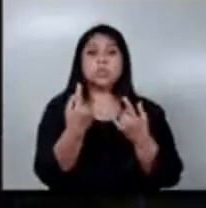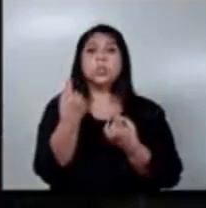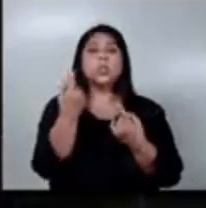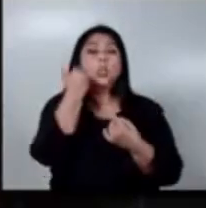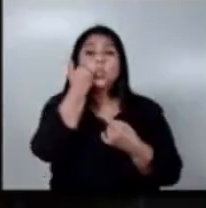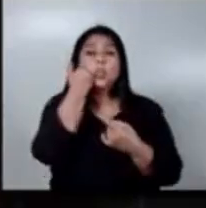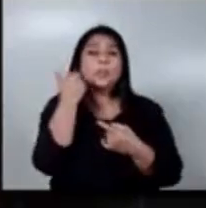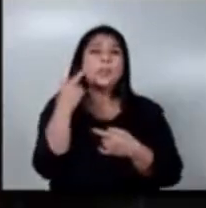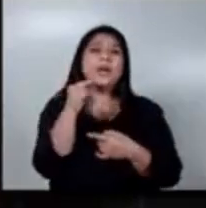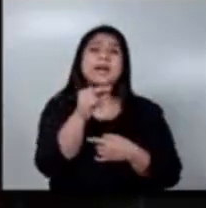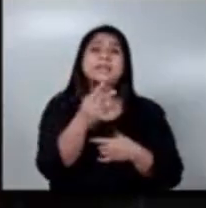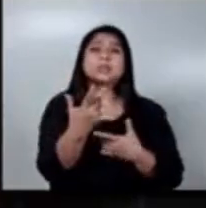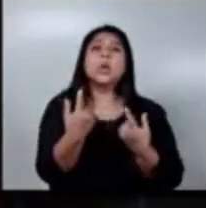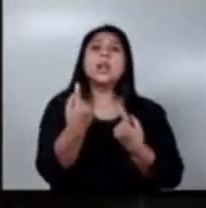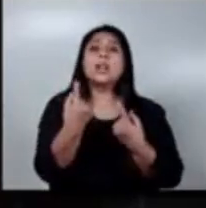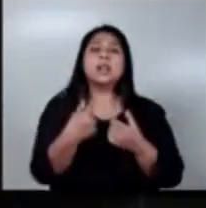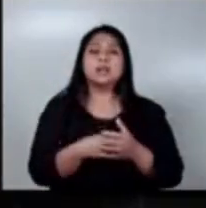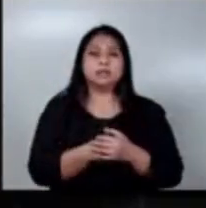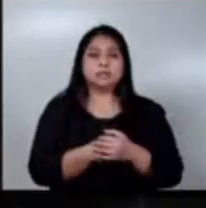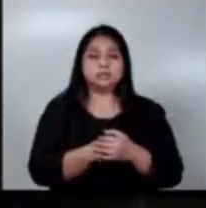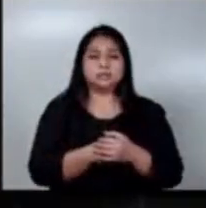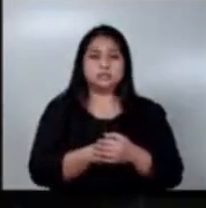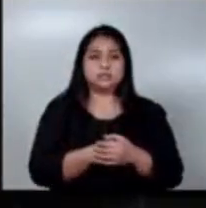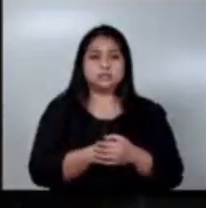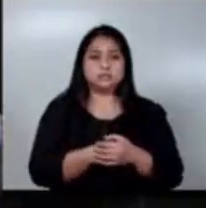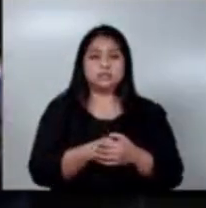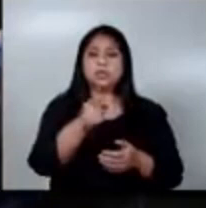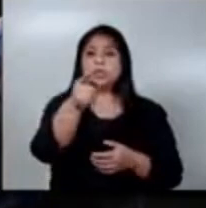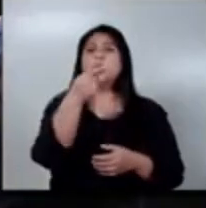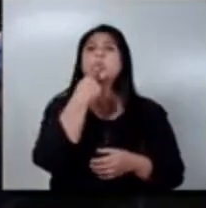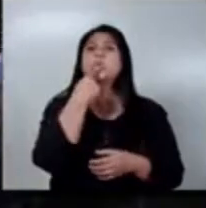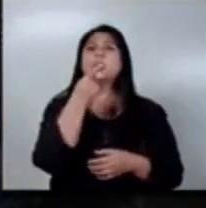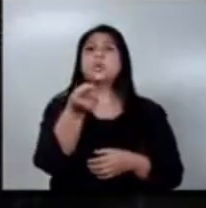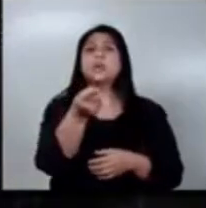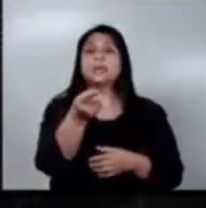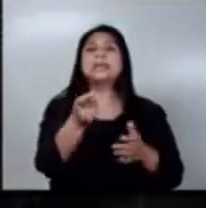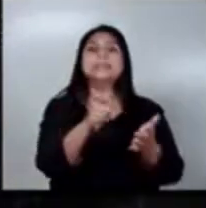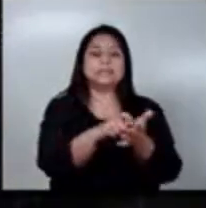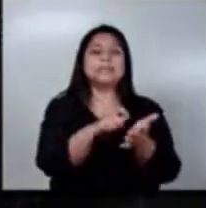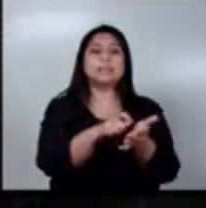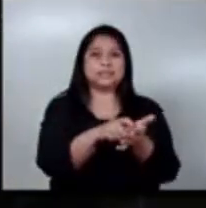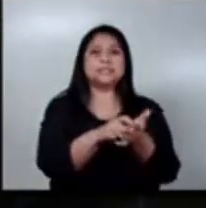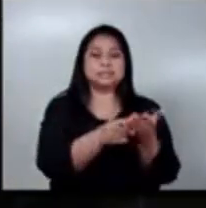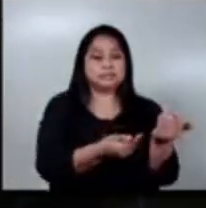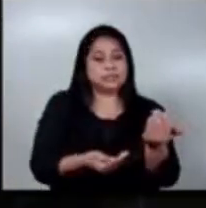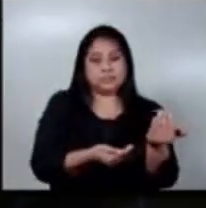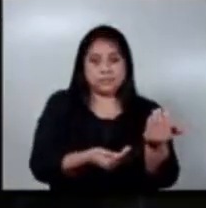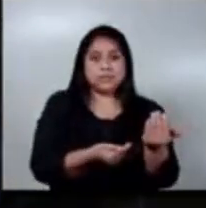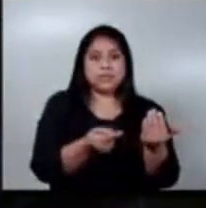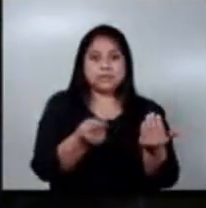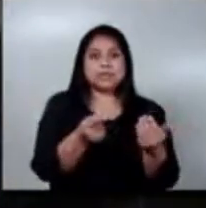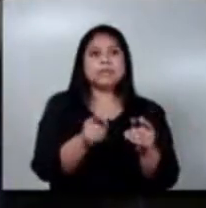enfermedades raras. ¿Cómo dijo? Sí, usted comentaba que habían cinco... El tamizaje neonatal.